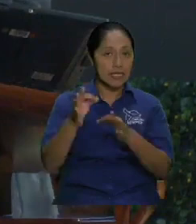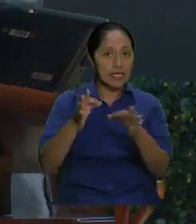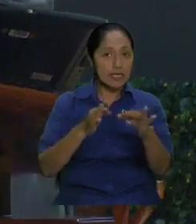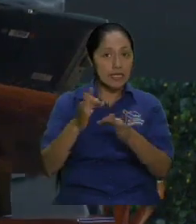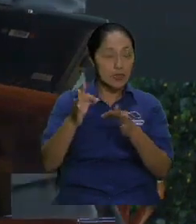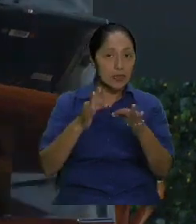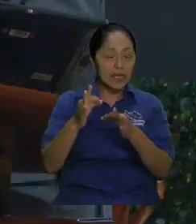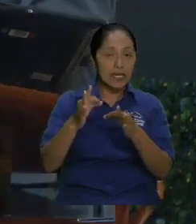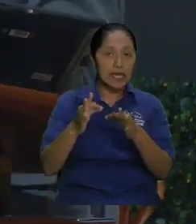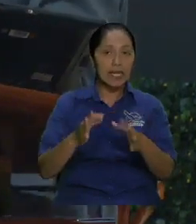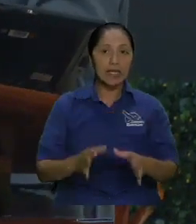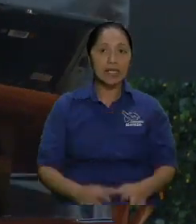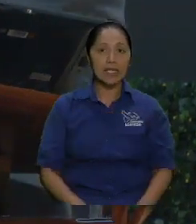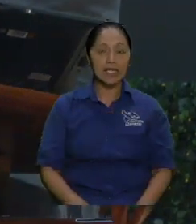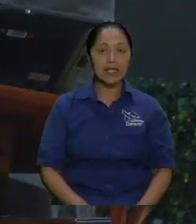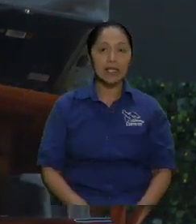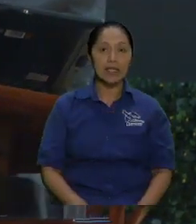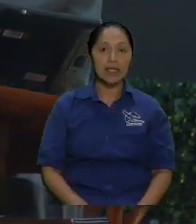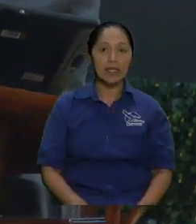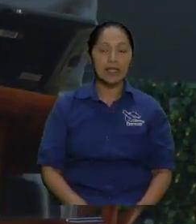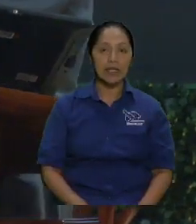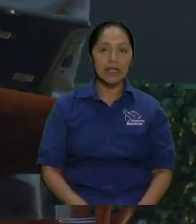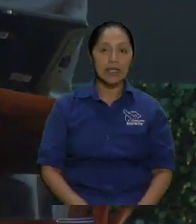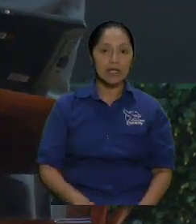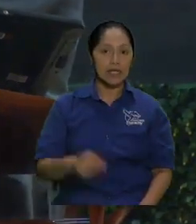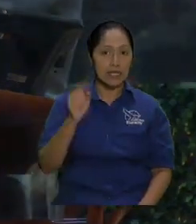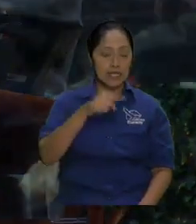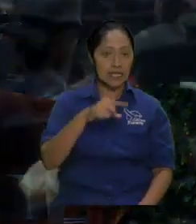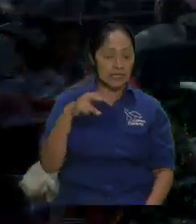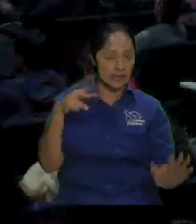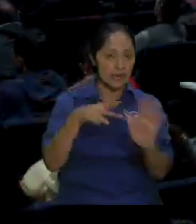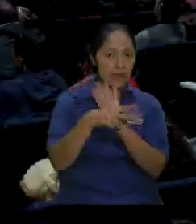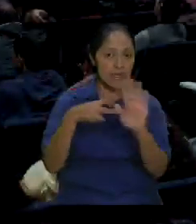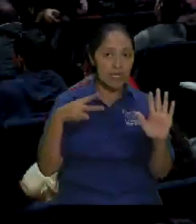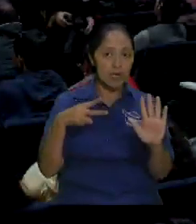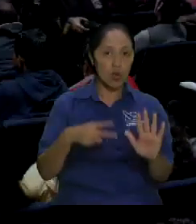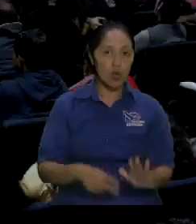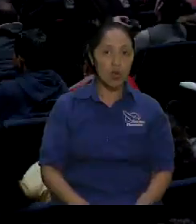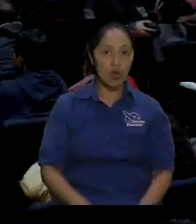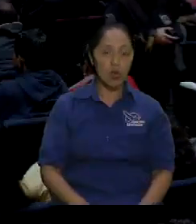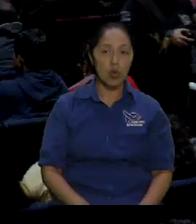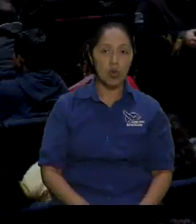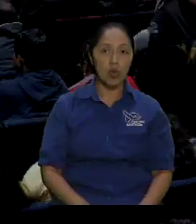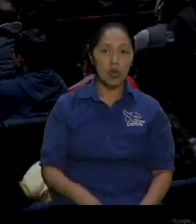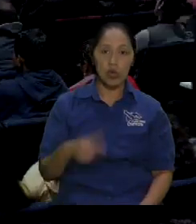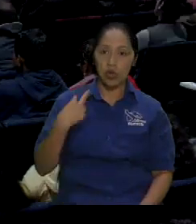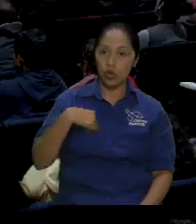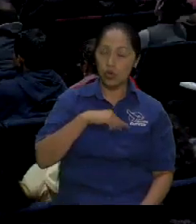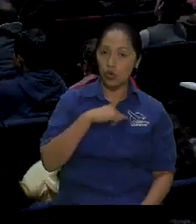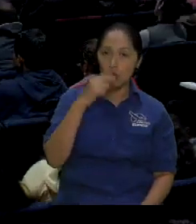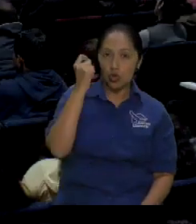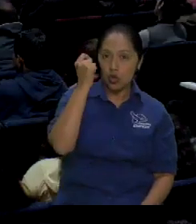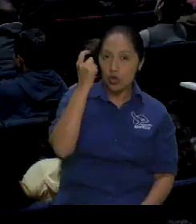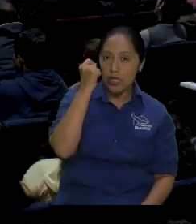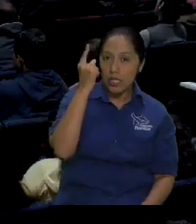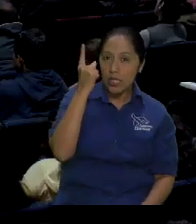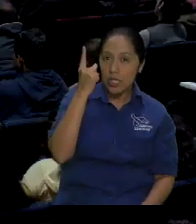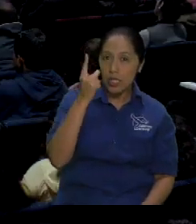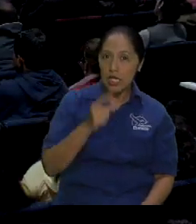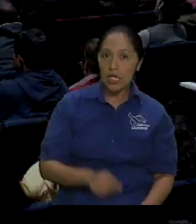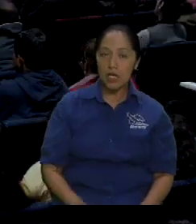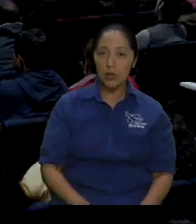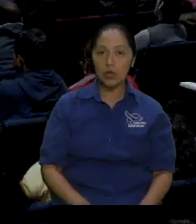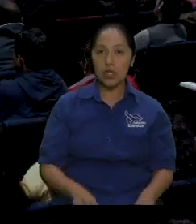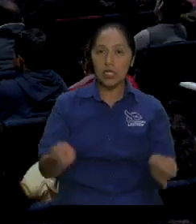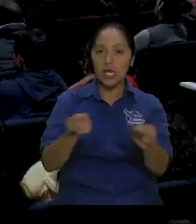el espectro para entender esa situación es bien amplio nos da a entender también que es trabajar para el Señor